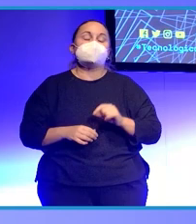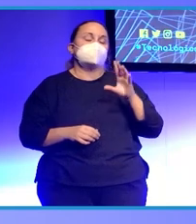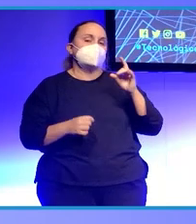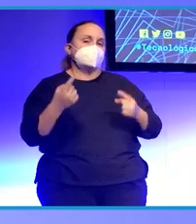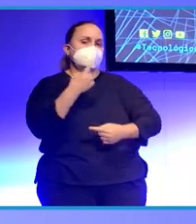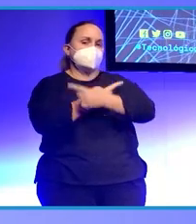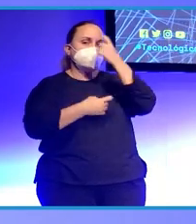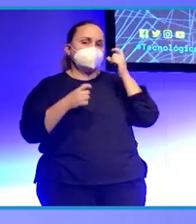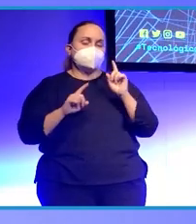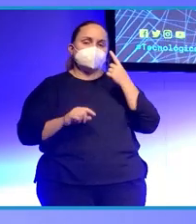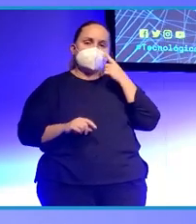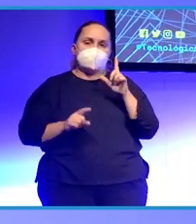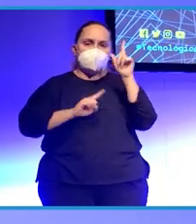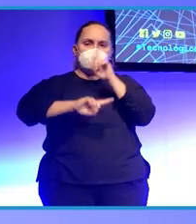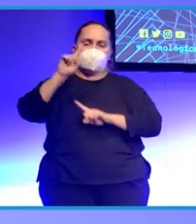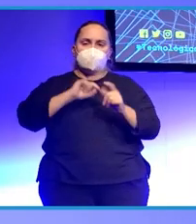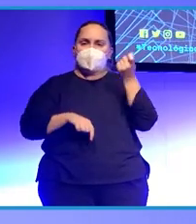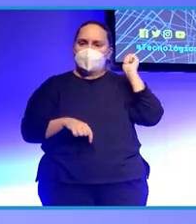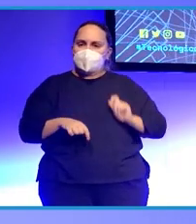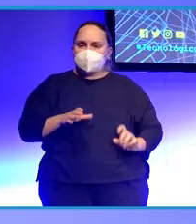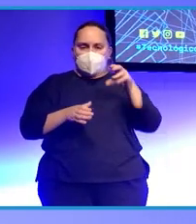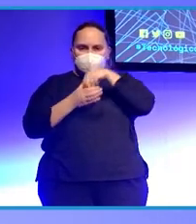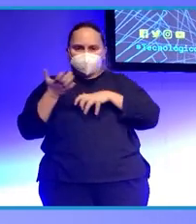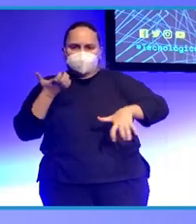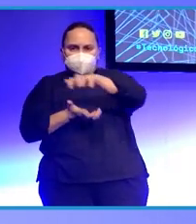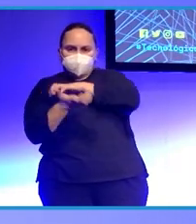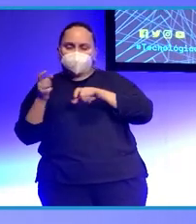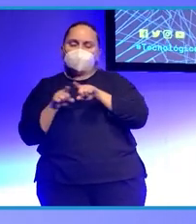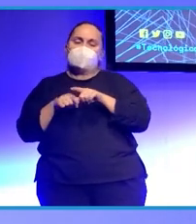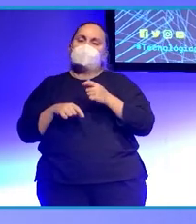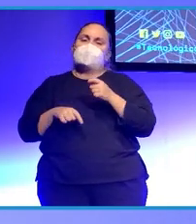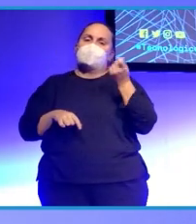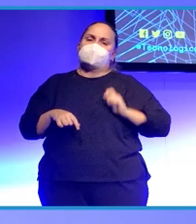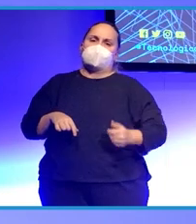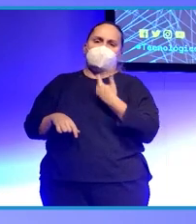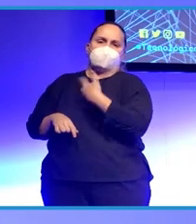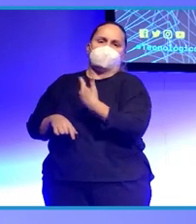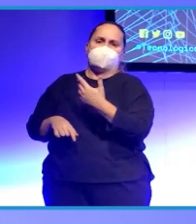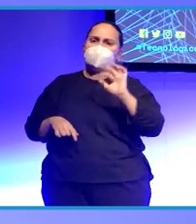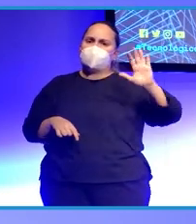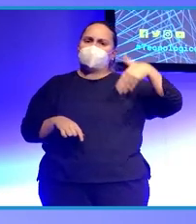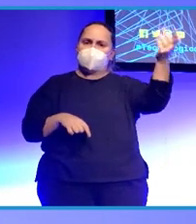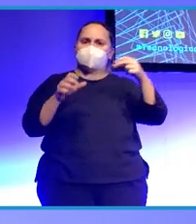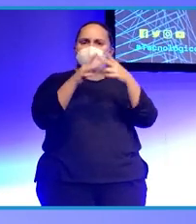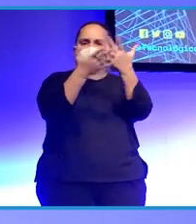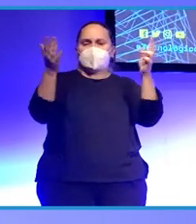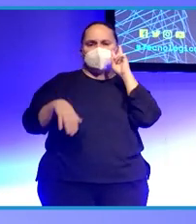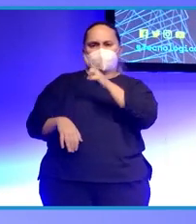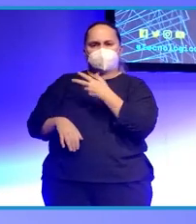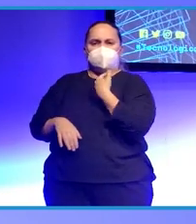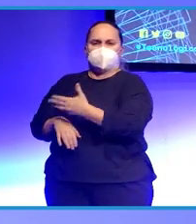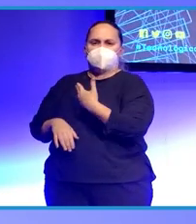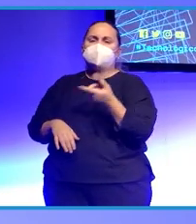desde dentro y desde fuera desde hace mucho. Es decir, es una guerra de la que se están perdiendo batallas desde hace